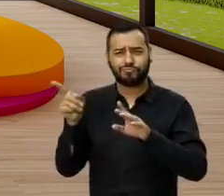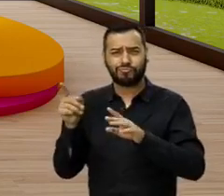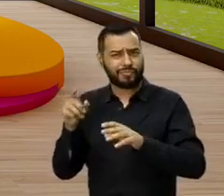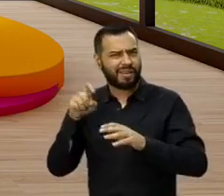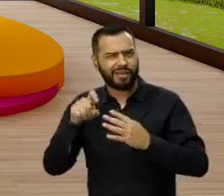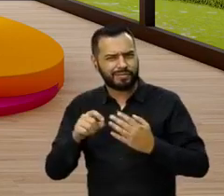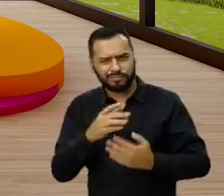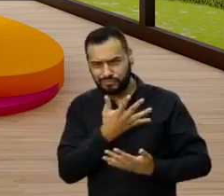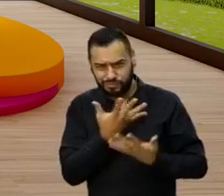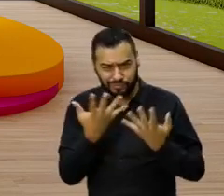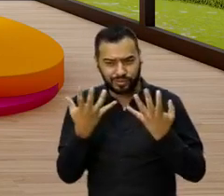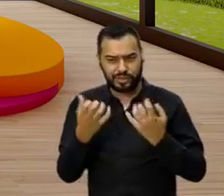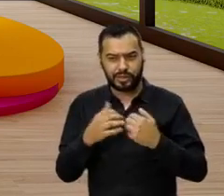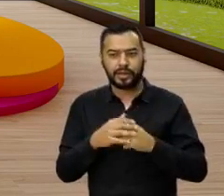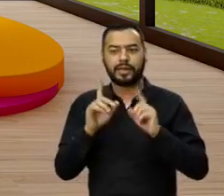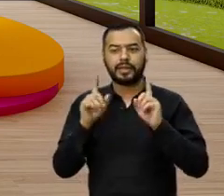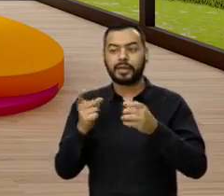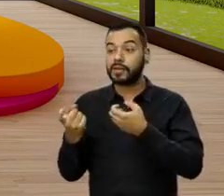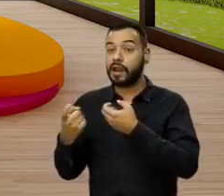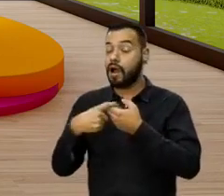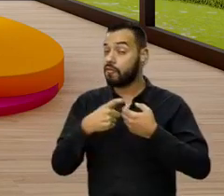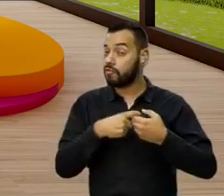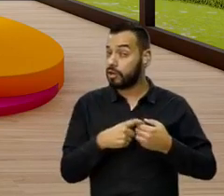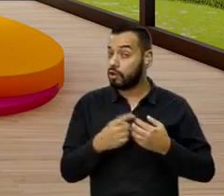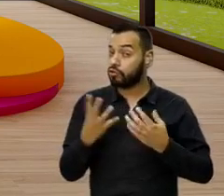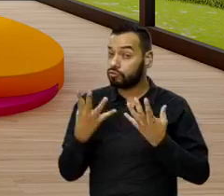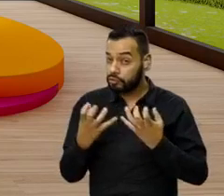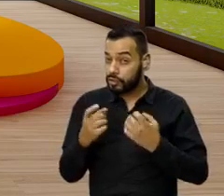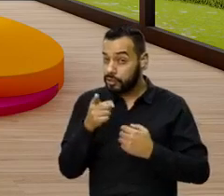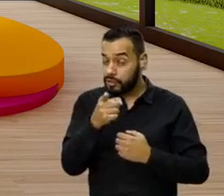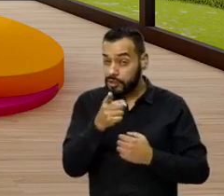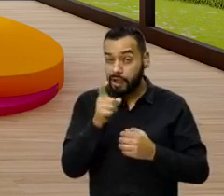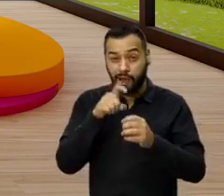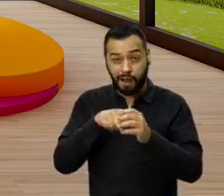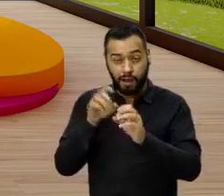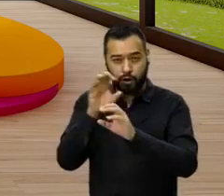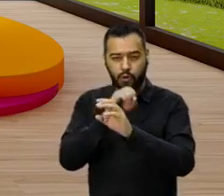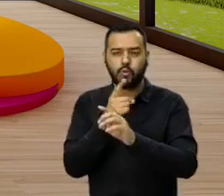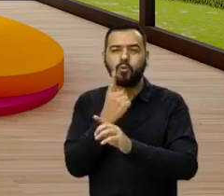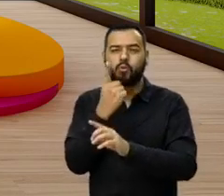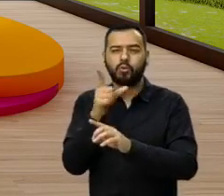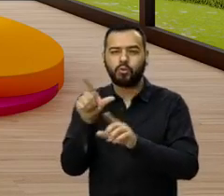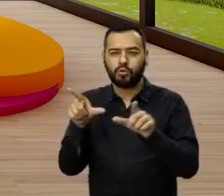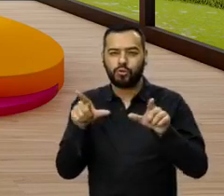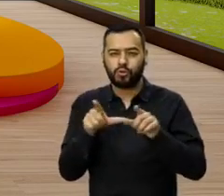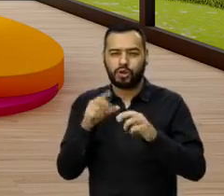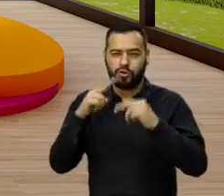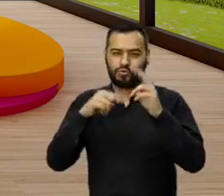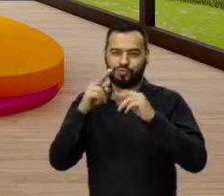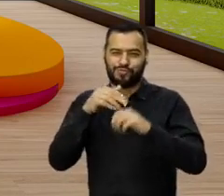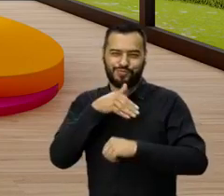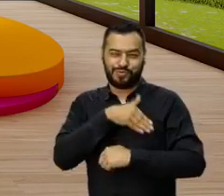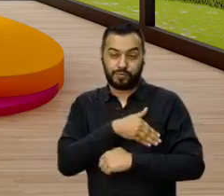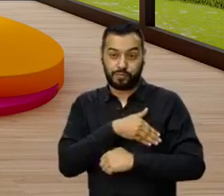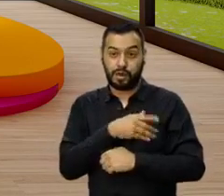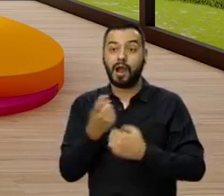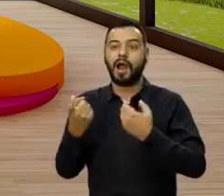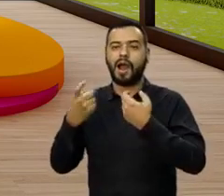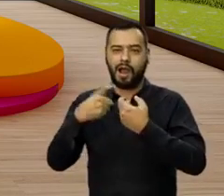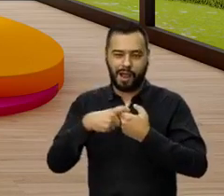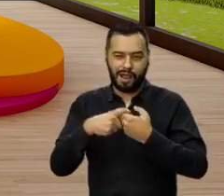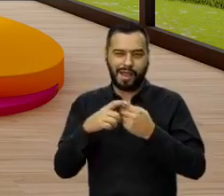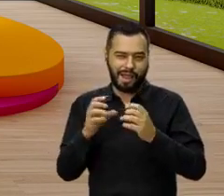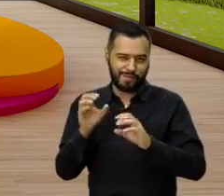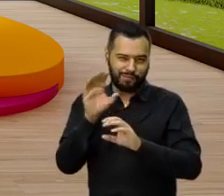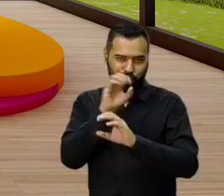necesitas? Dios Y también los afiliados, todo lo que quieran lo tiene en un solo lugar, Constructora Bolívar. Así es, afiliado con